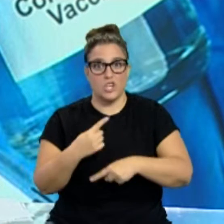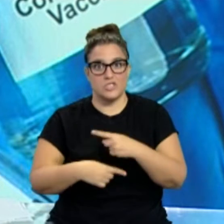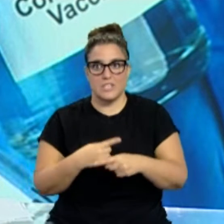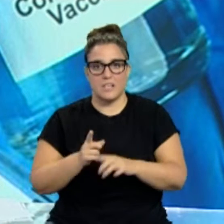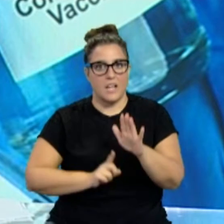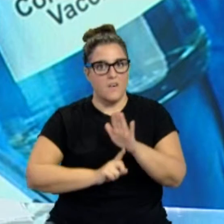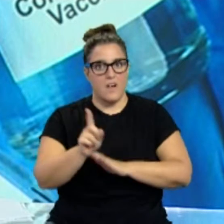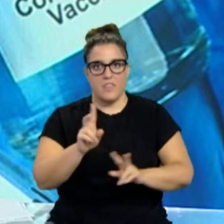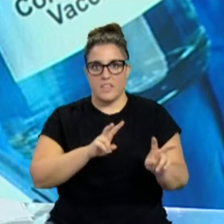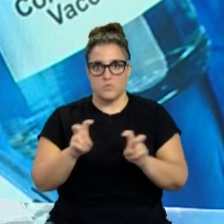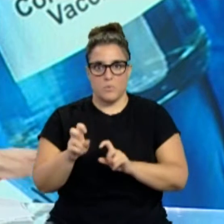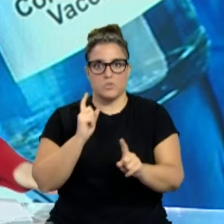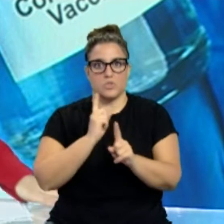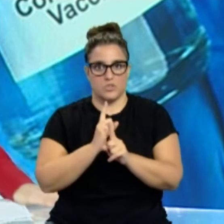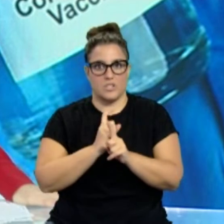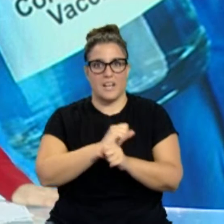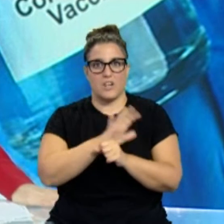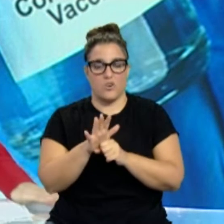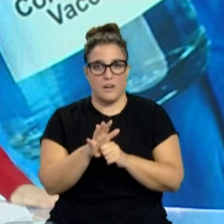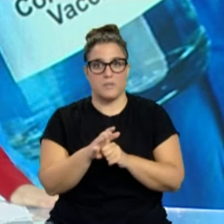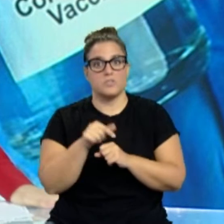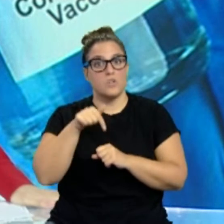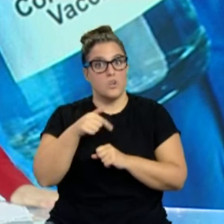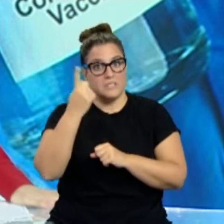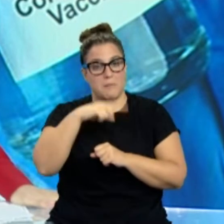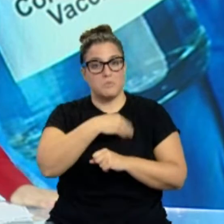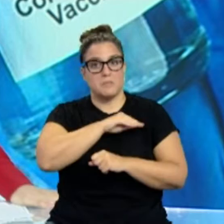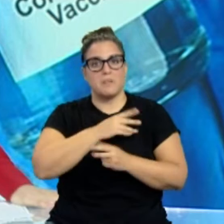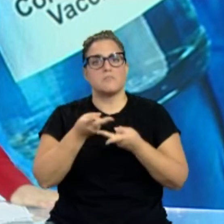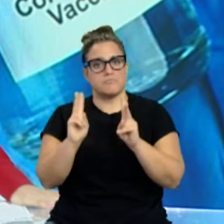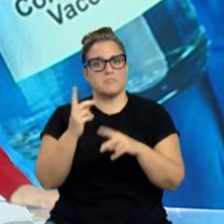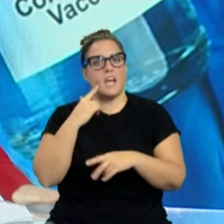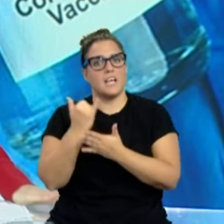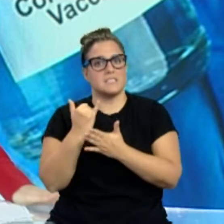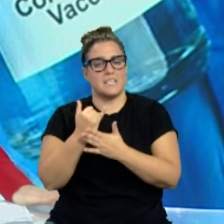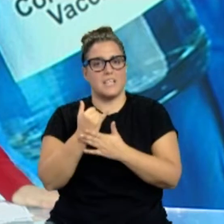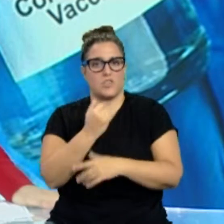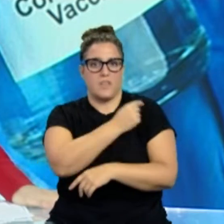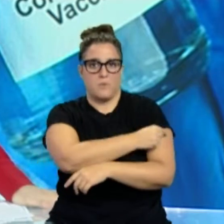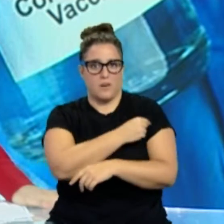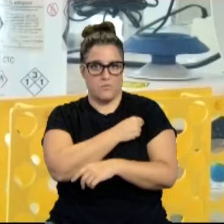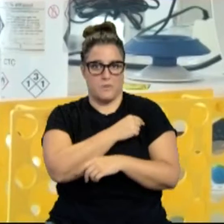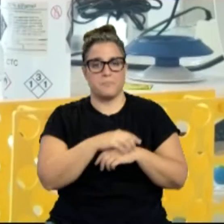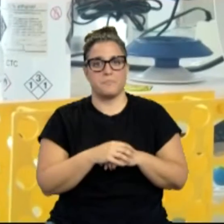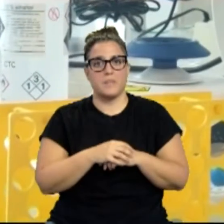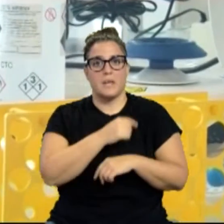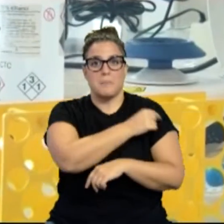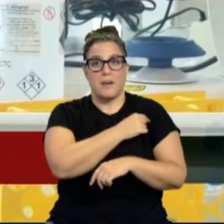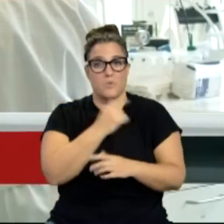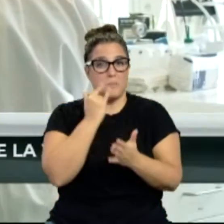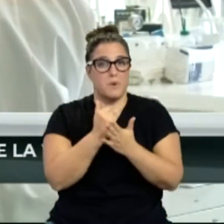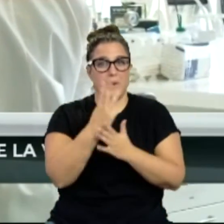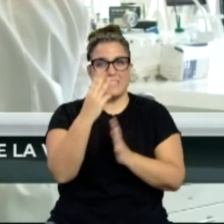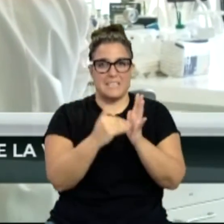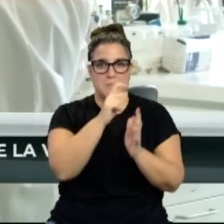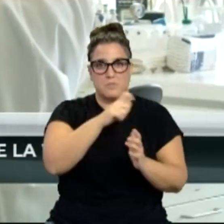el coronavirus. Hoy hemos sabido que España autoriza el ensayo clínico de la vacuna de Johnson & Johnson, que está en fase 3. Será testada en 3.000 voluntarios de